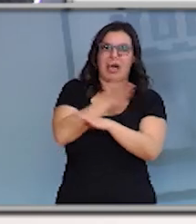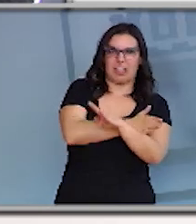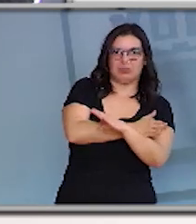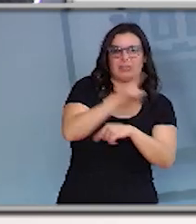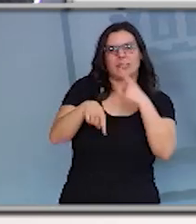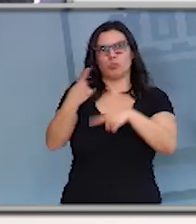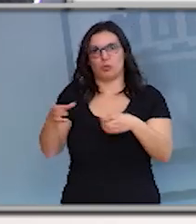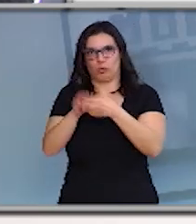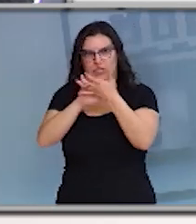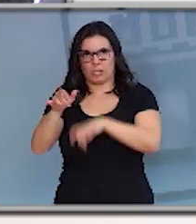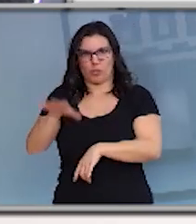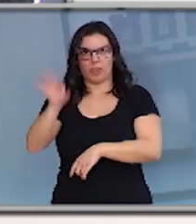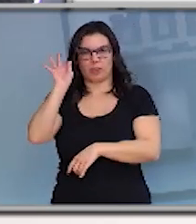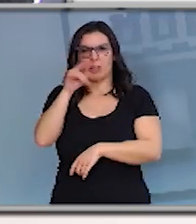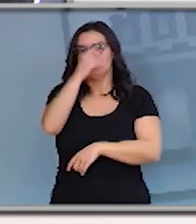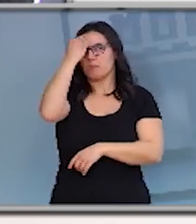decidiera la Junta?